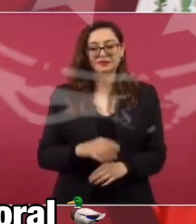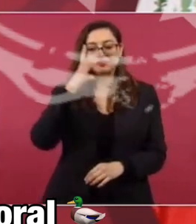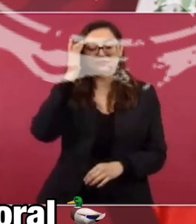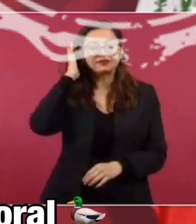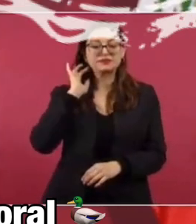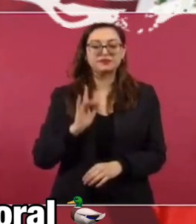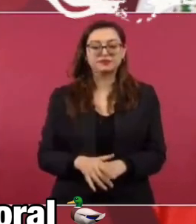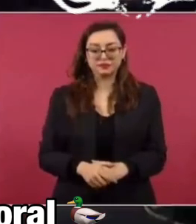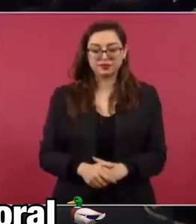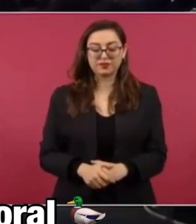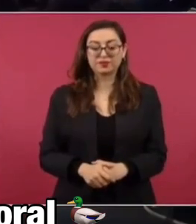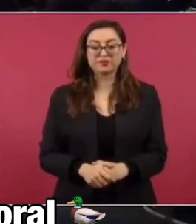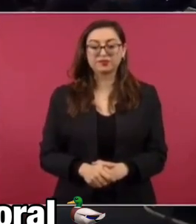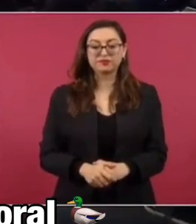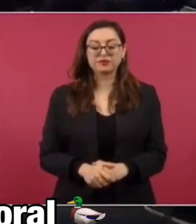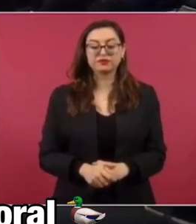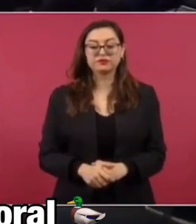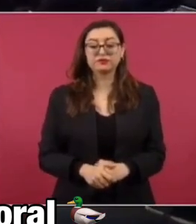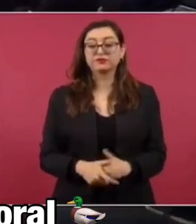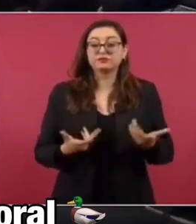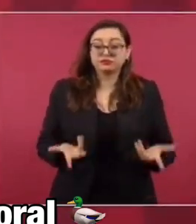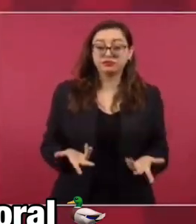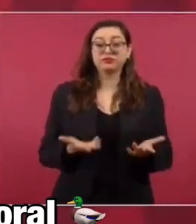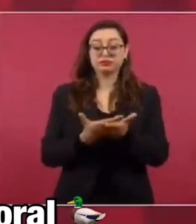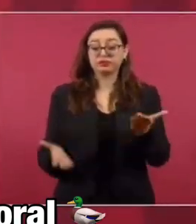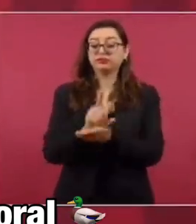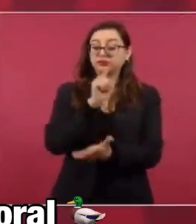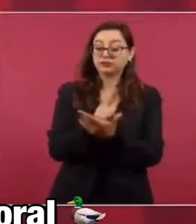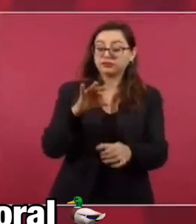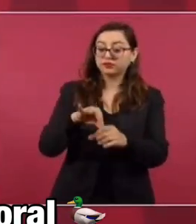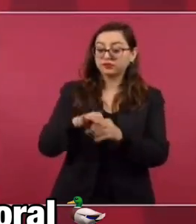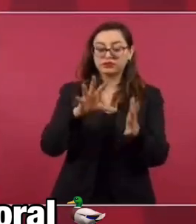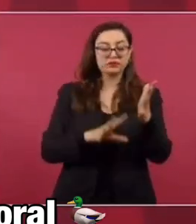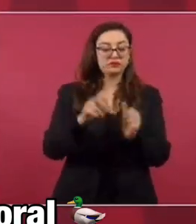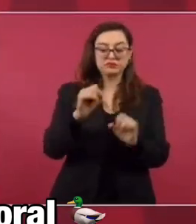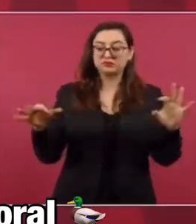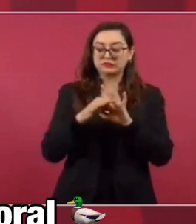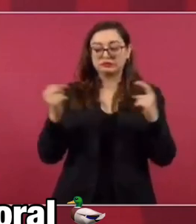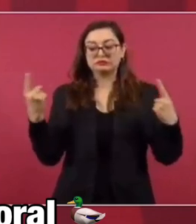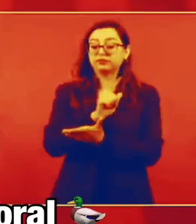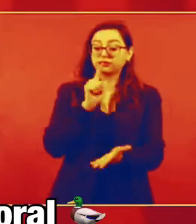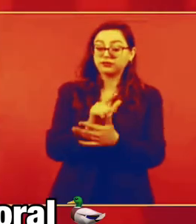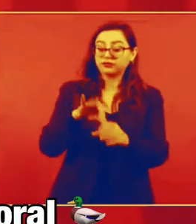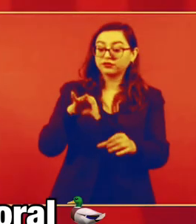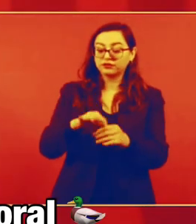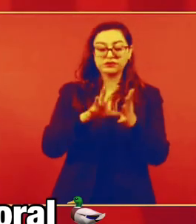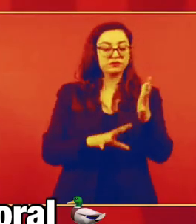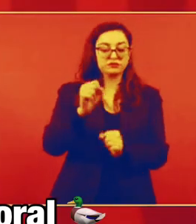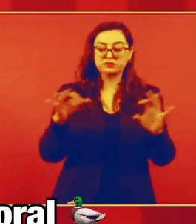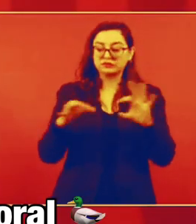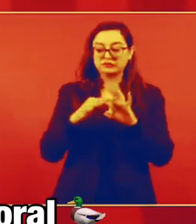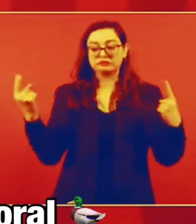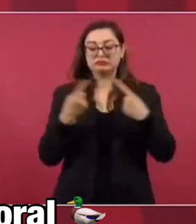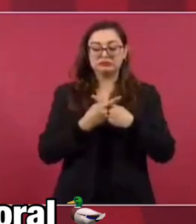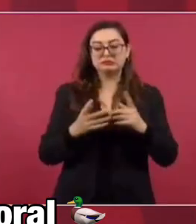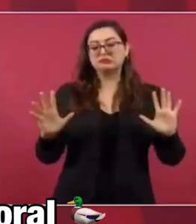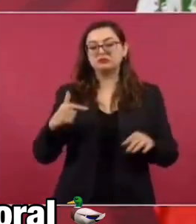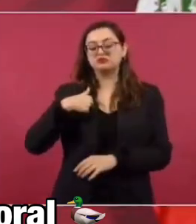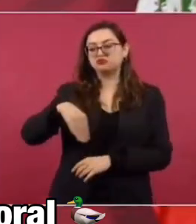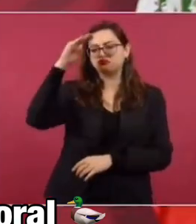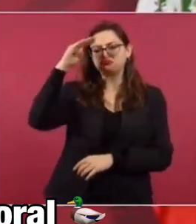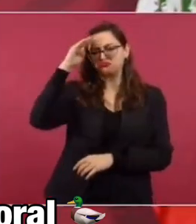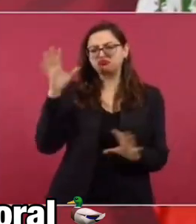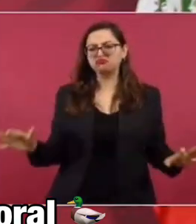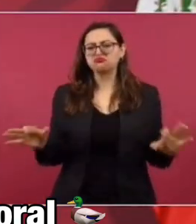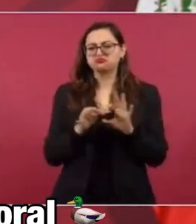Entonces, esto de que si es constitucional o no, nosotros consideramos que no, nosotros consideramos que no, de todas